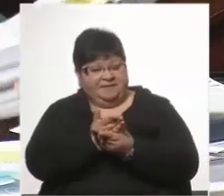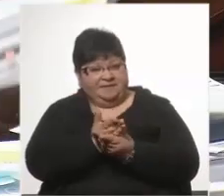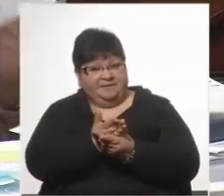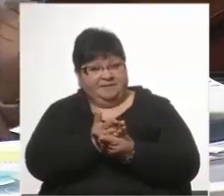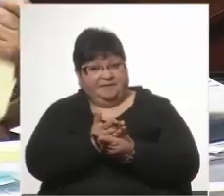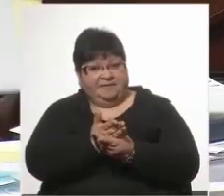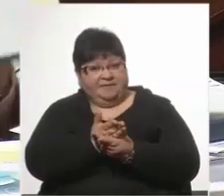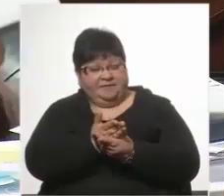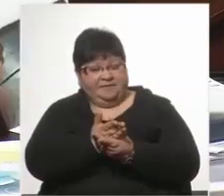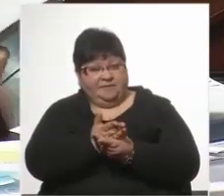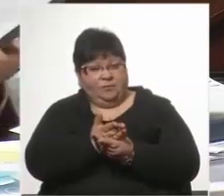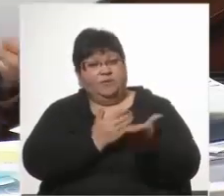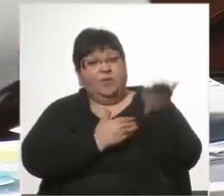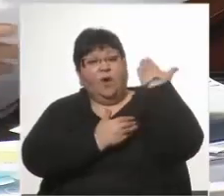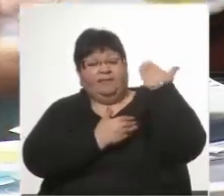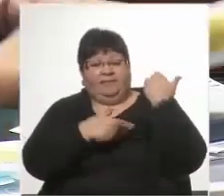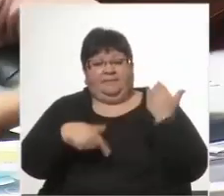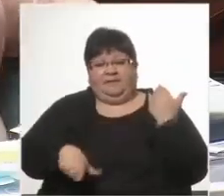siendo ministro.